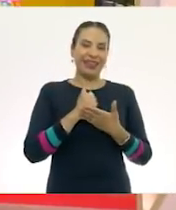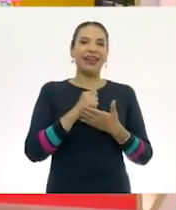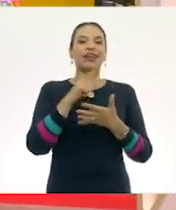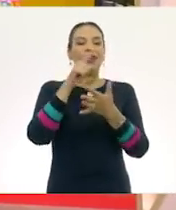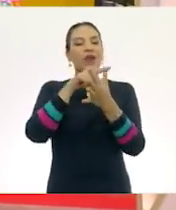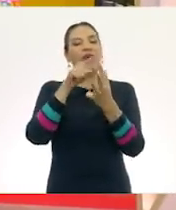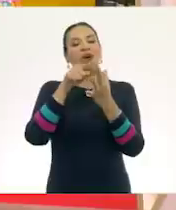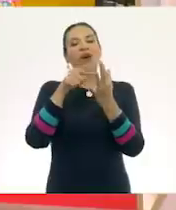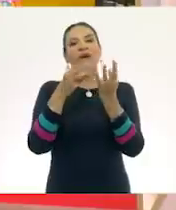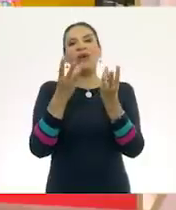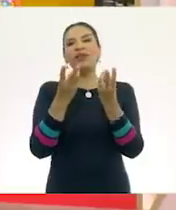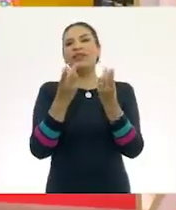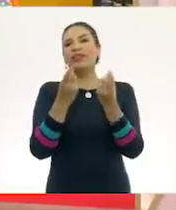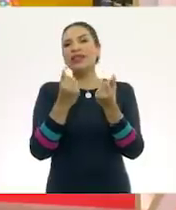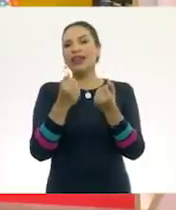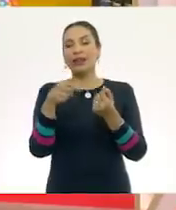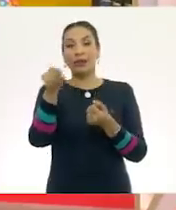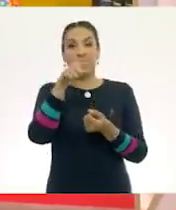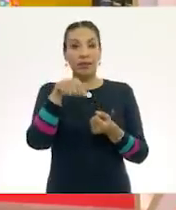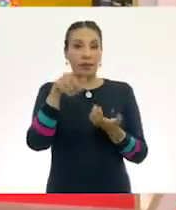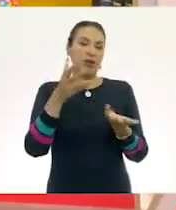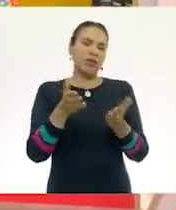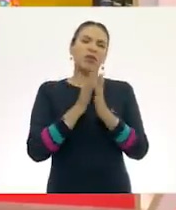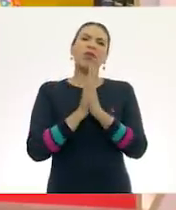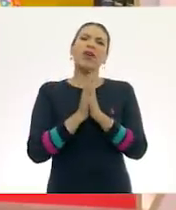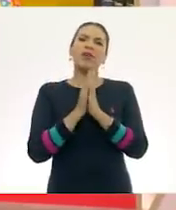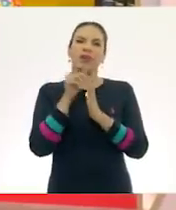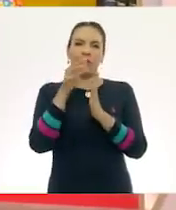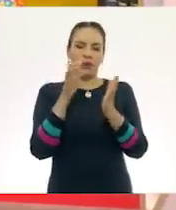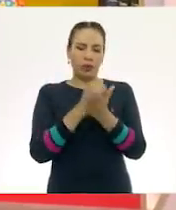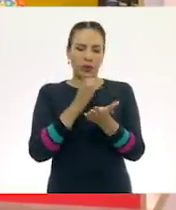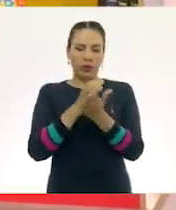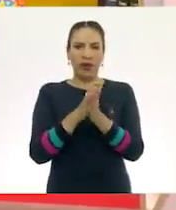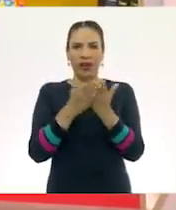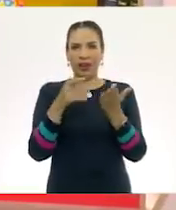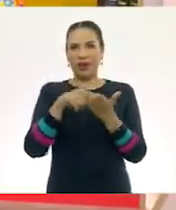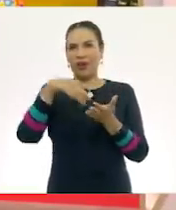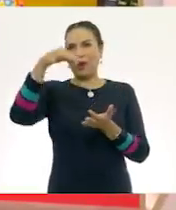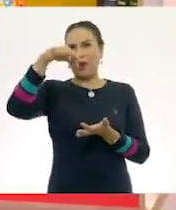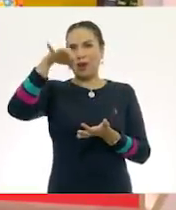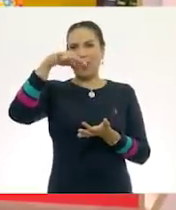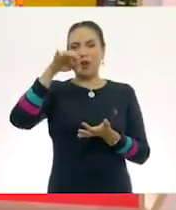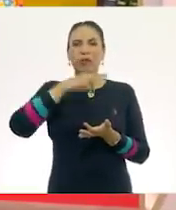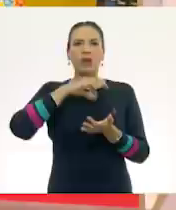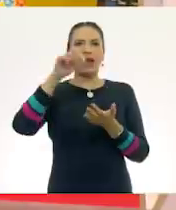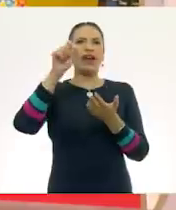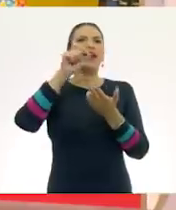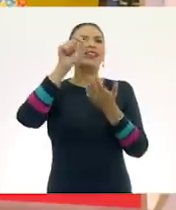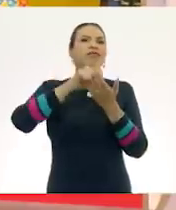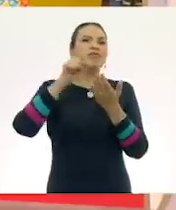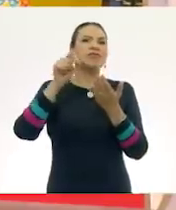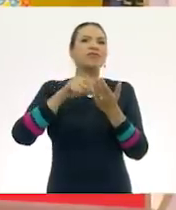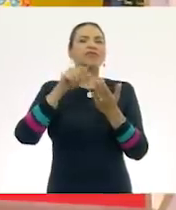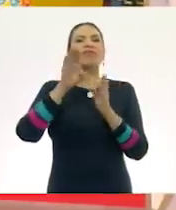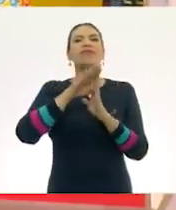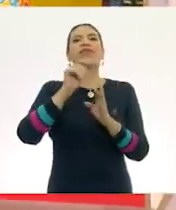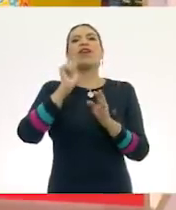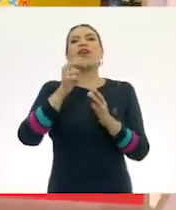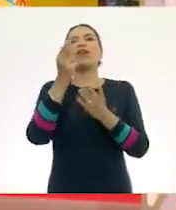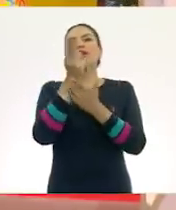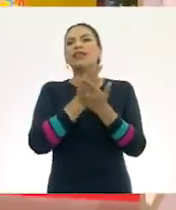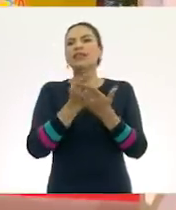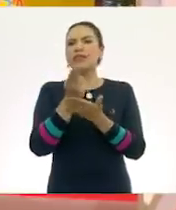contar. Y para ello, por favor, en tu cuaderno o en una hoja que tengas puedes ir poniendo palitos o